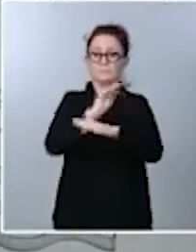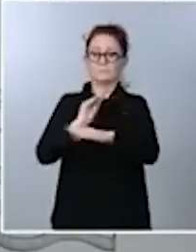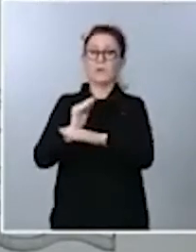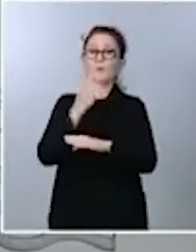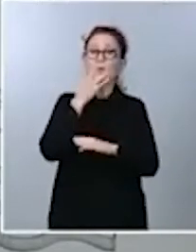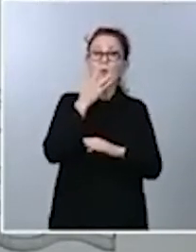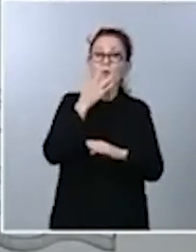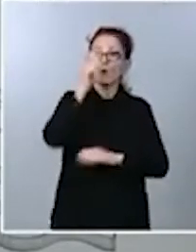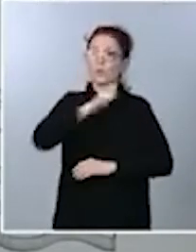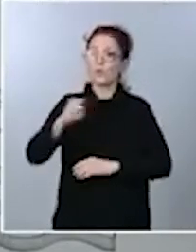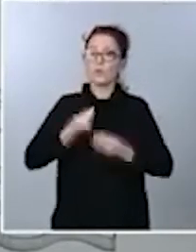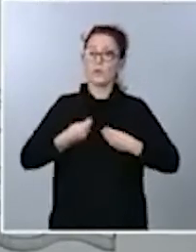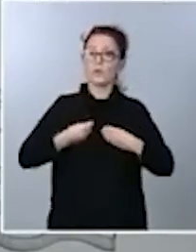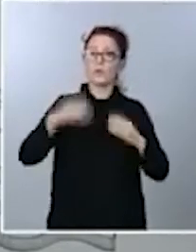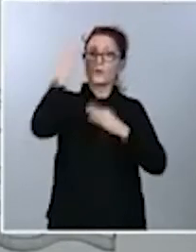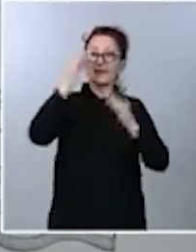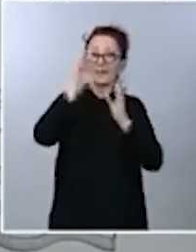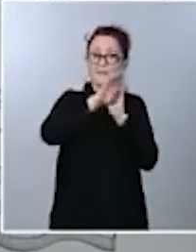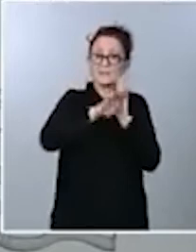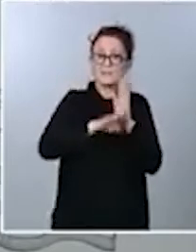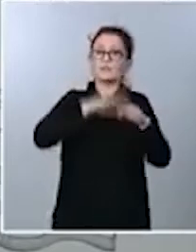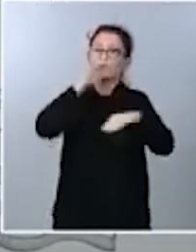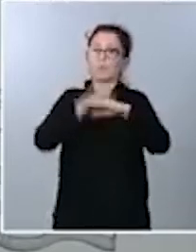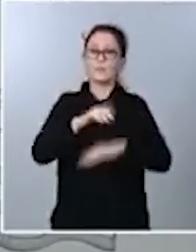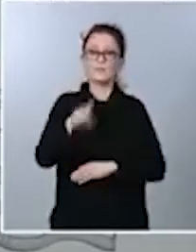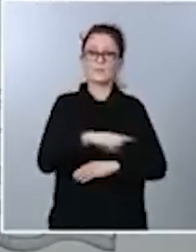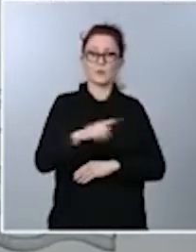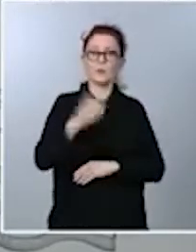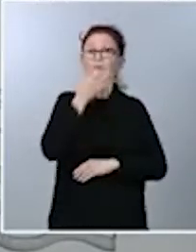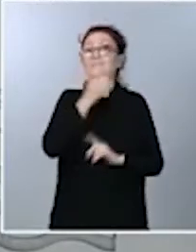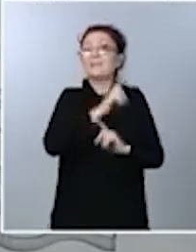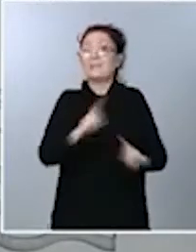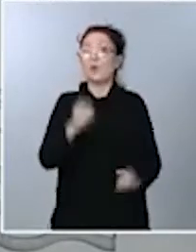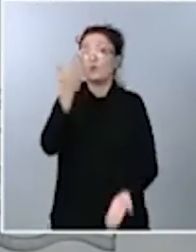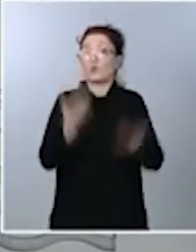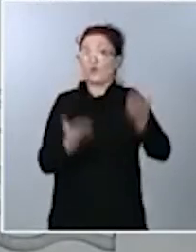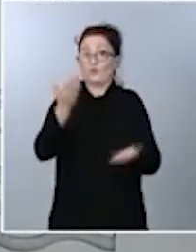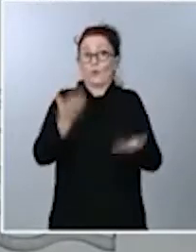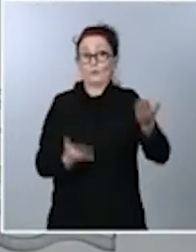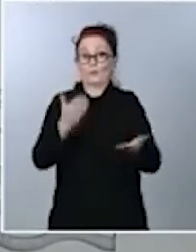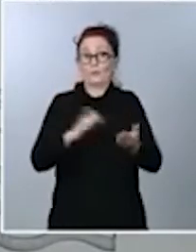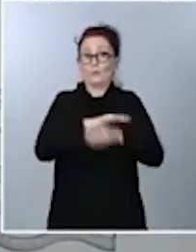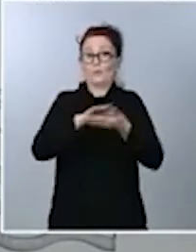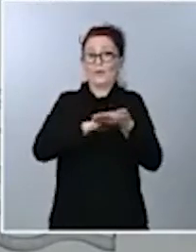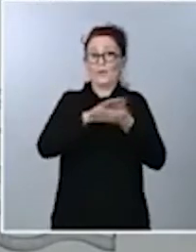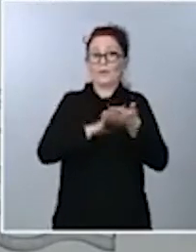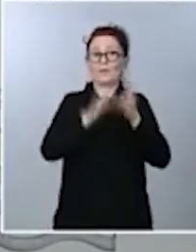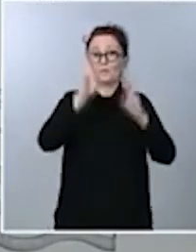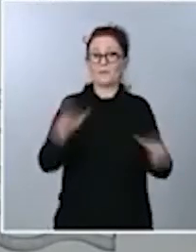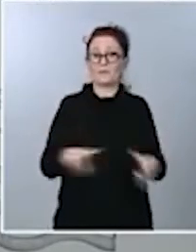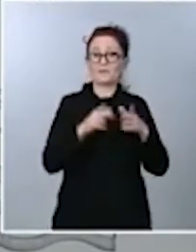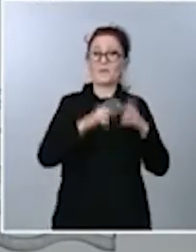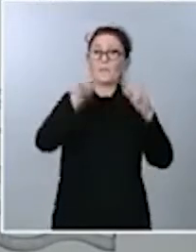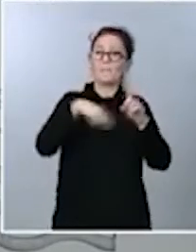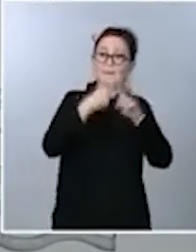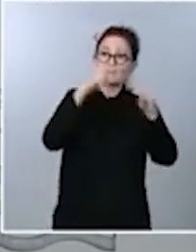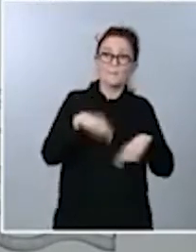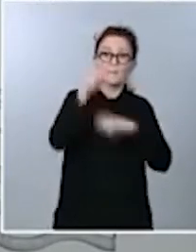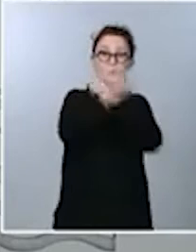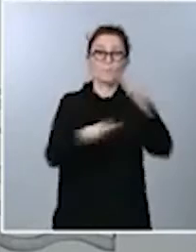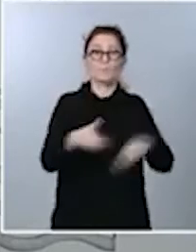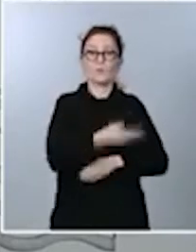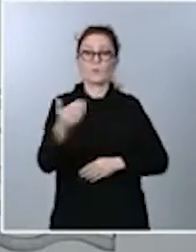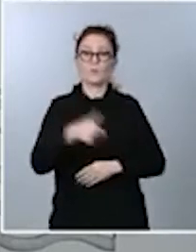con los requisitos que se establecen, porque si no sería injusto, en términos sociales o en términos de la población general, decirles